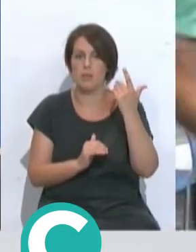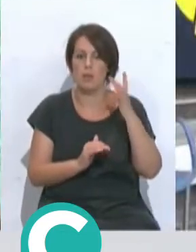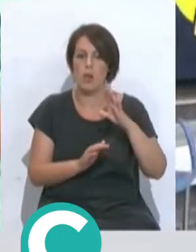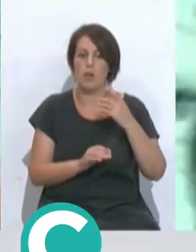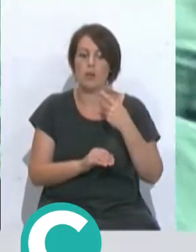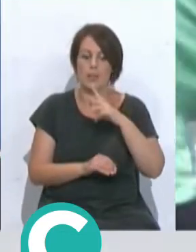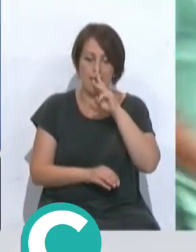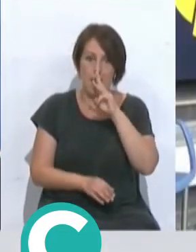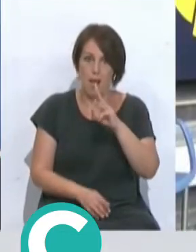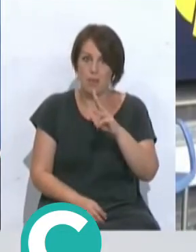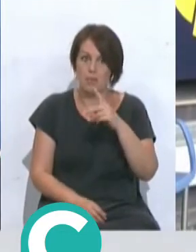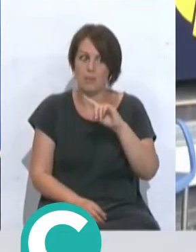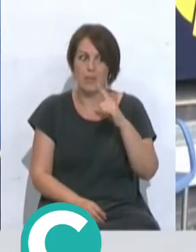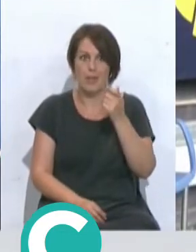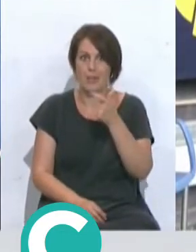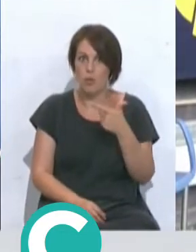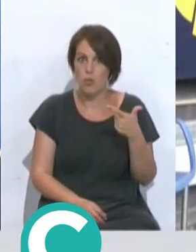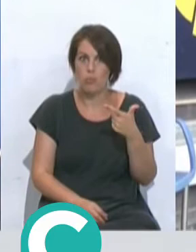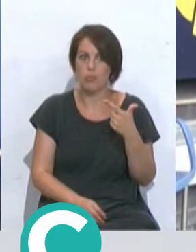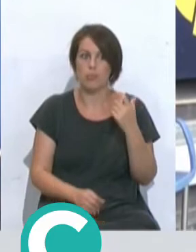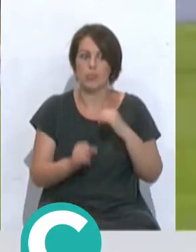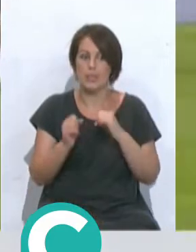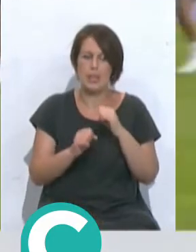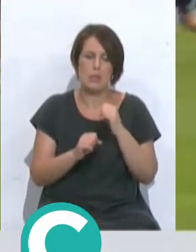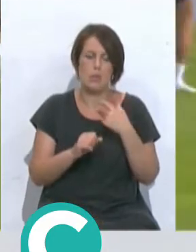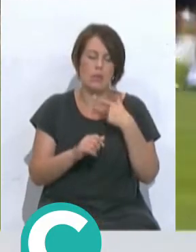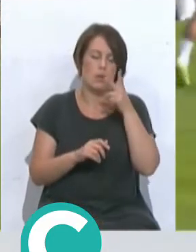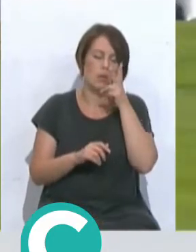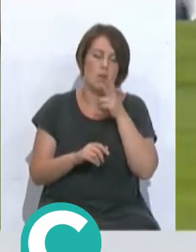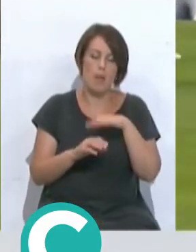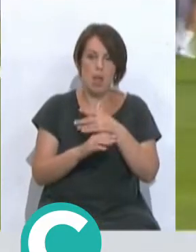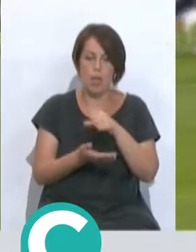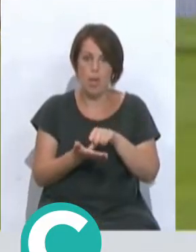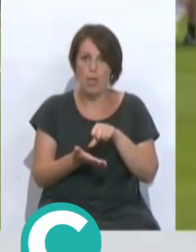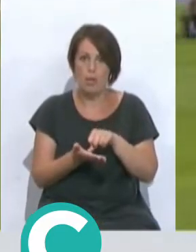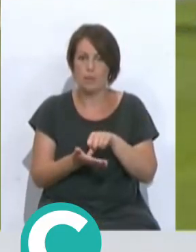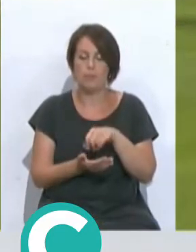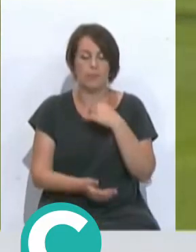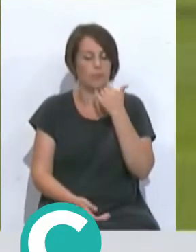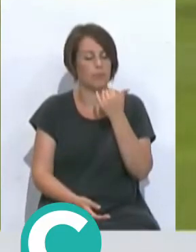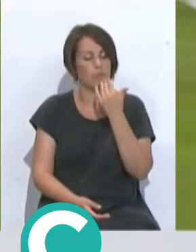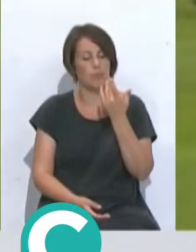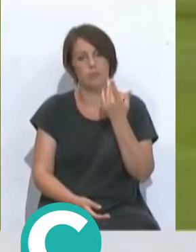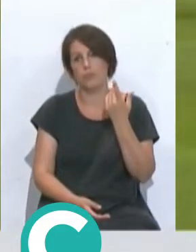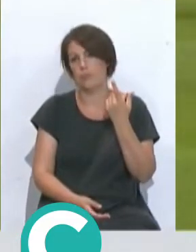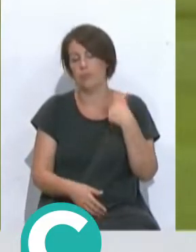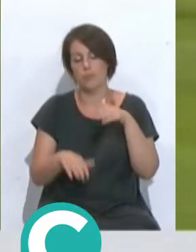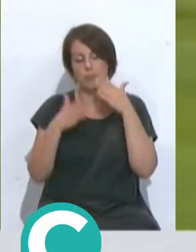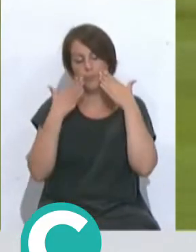el tercer año consecutivo en primera división compitiendo contra los mayores y, como dice, incluso para la ciudad, es algo que nos tendría que